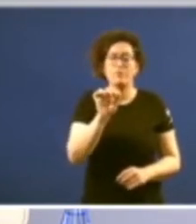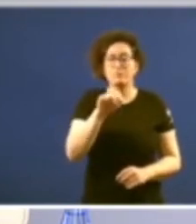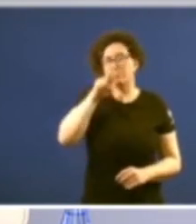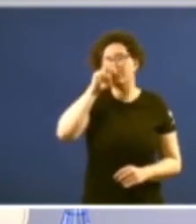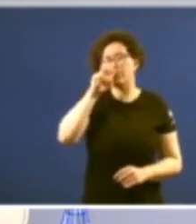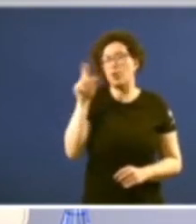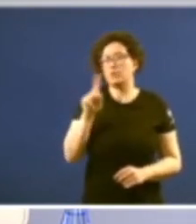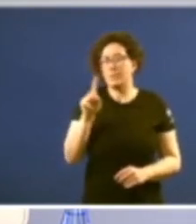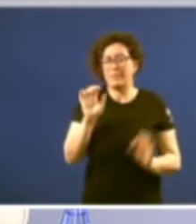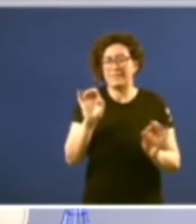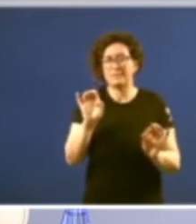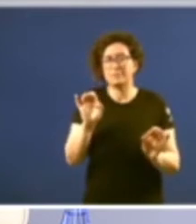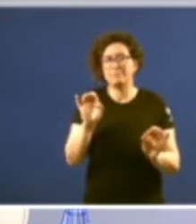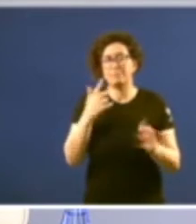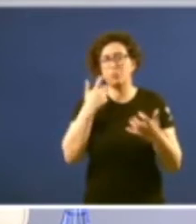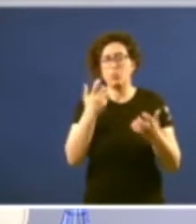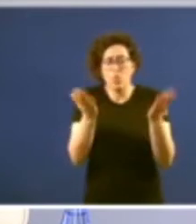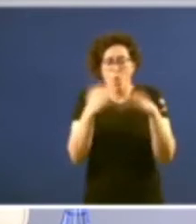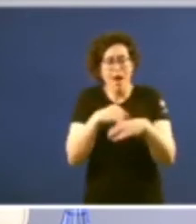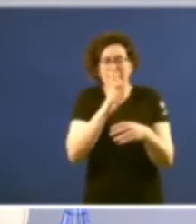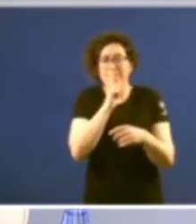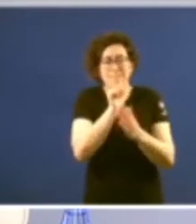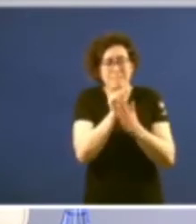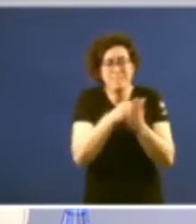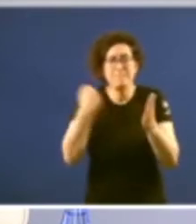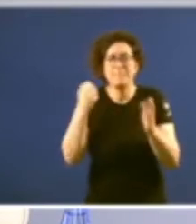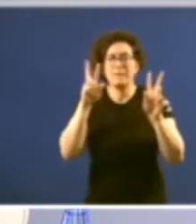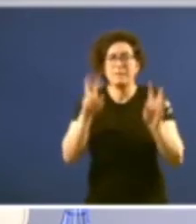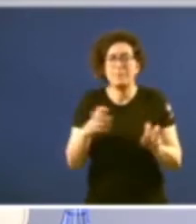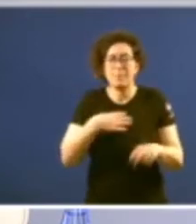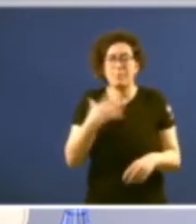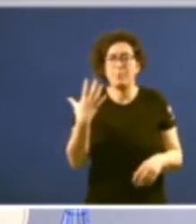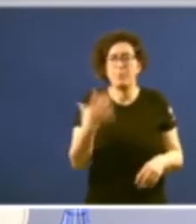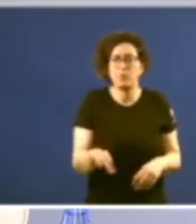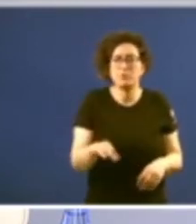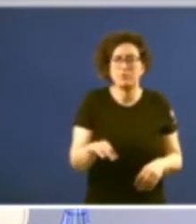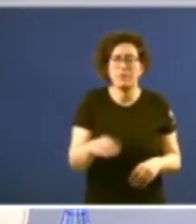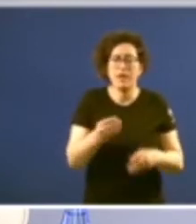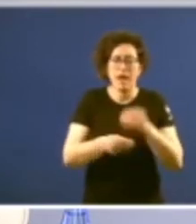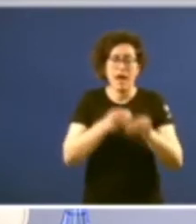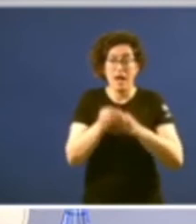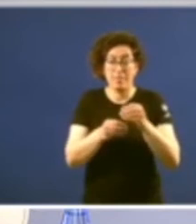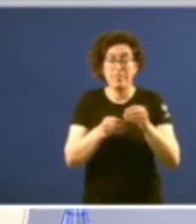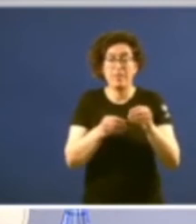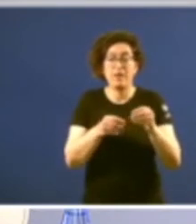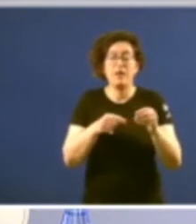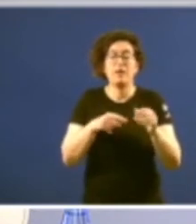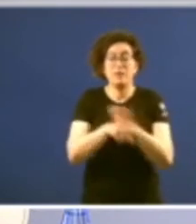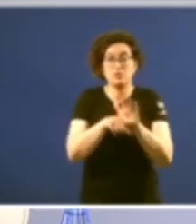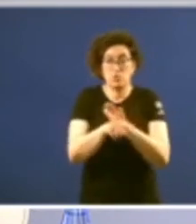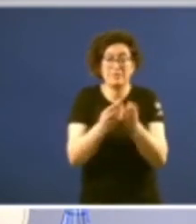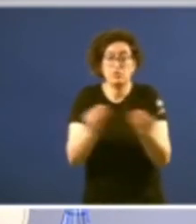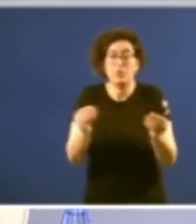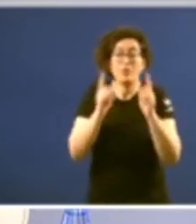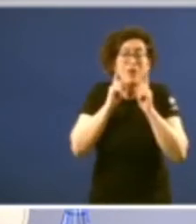hai unha ausencia de toda mención a imposibilidade de exercitar a facultade de disolutoria cando